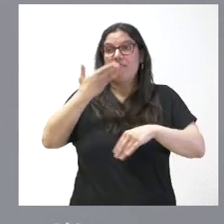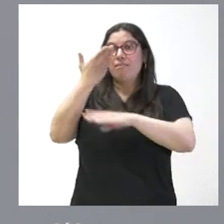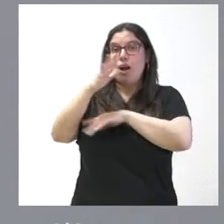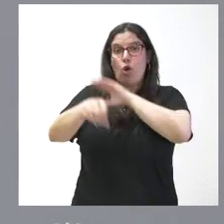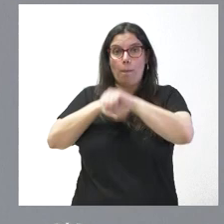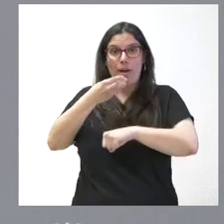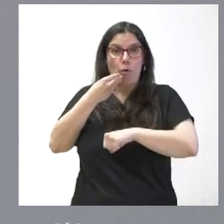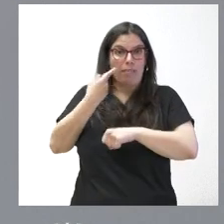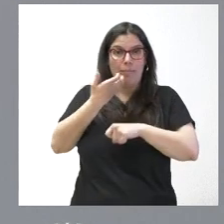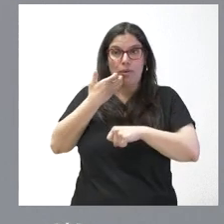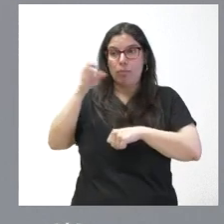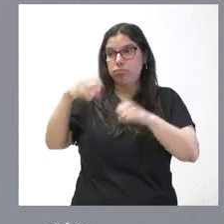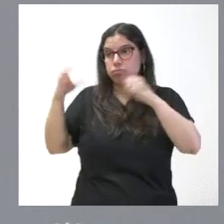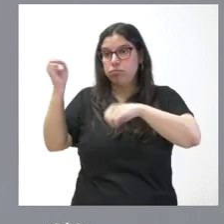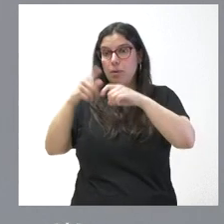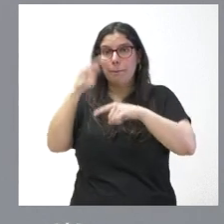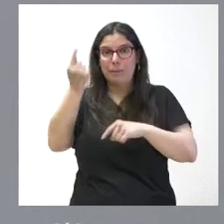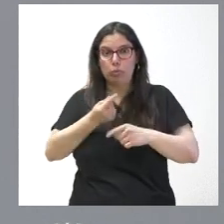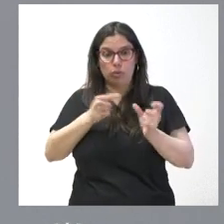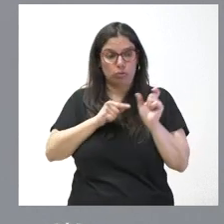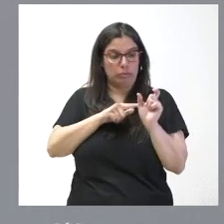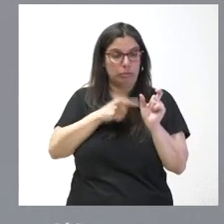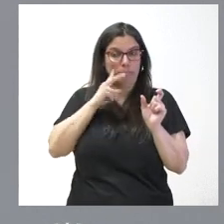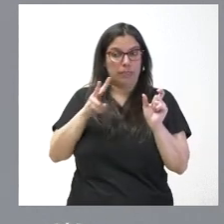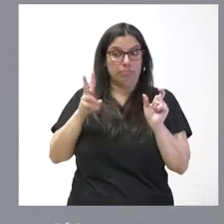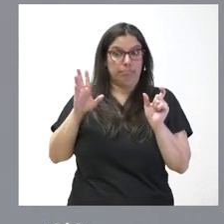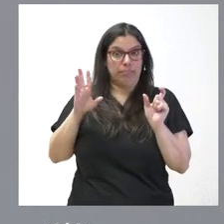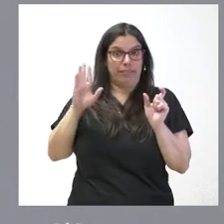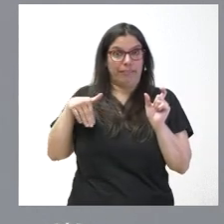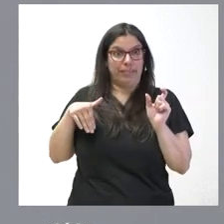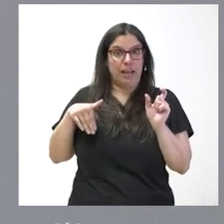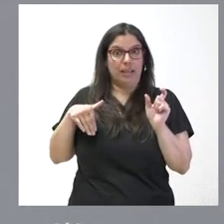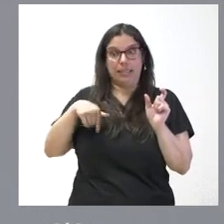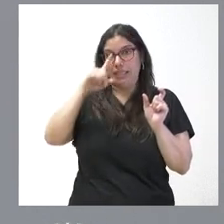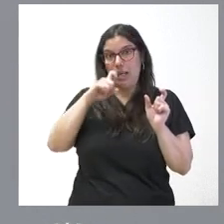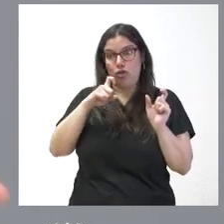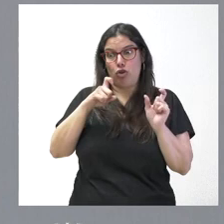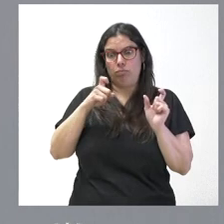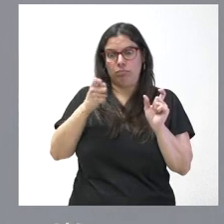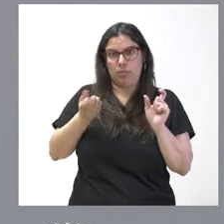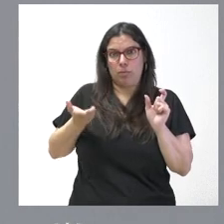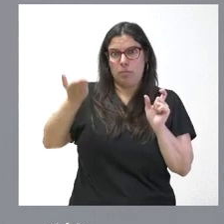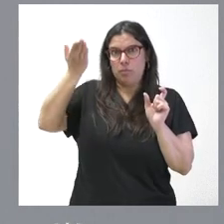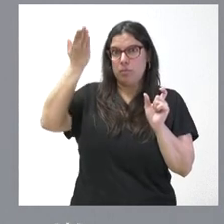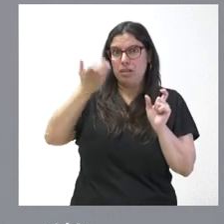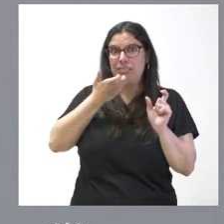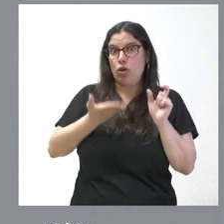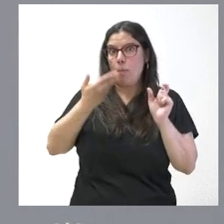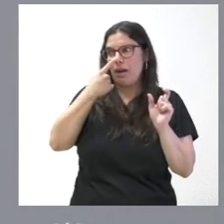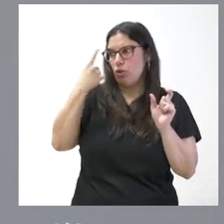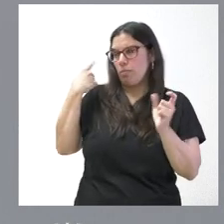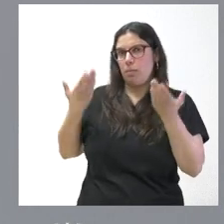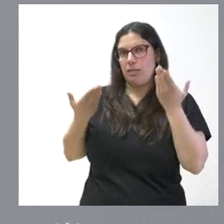y tienen un presupuesto podrán comprobar como el gasto en este año es mucho mayor de lo que gastaban para esos mismos bienes y